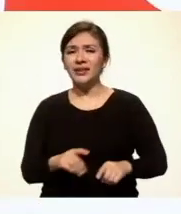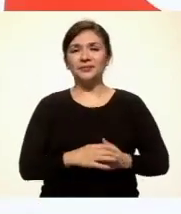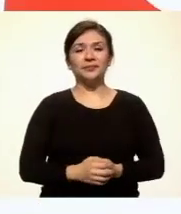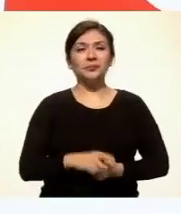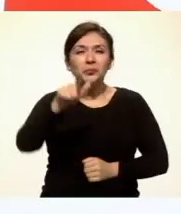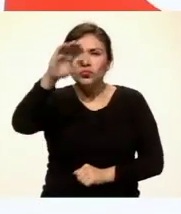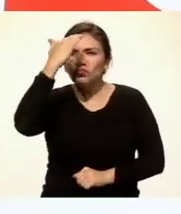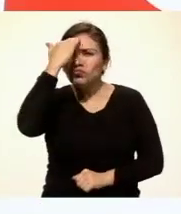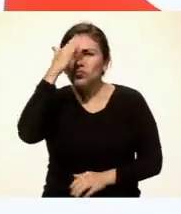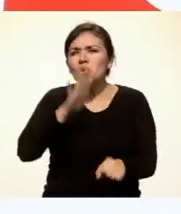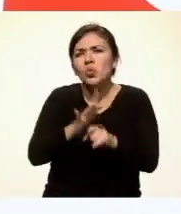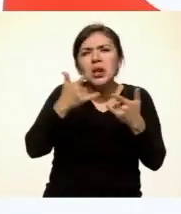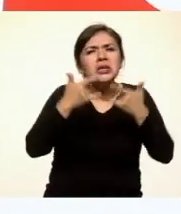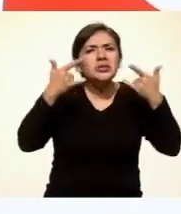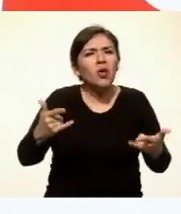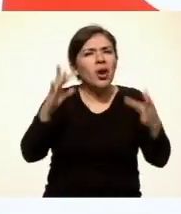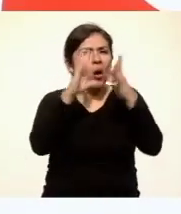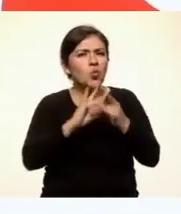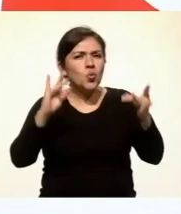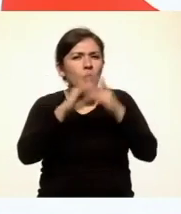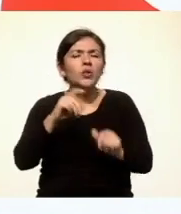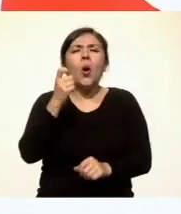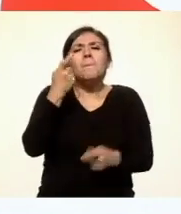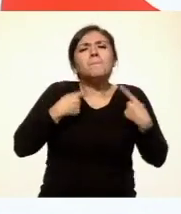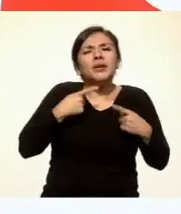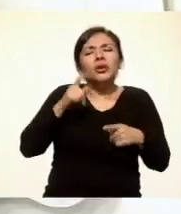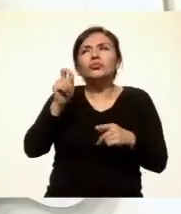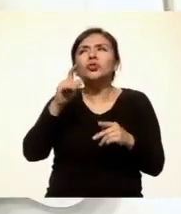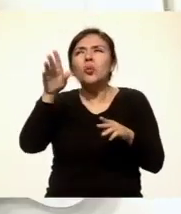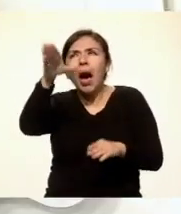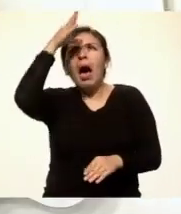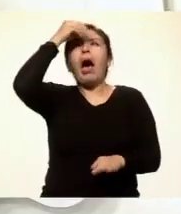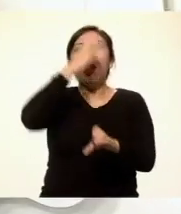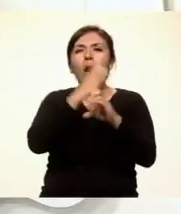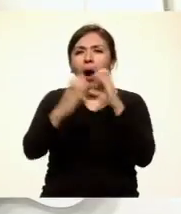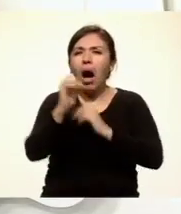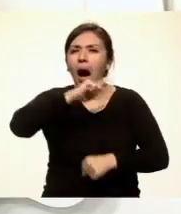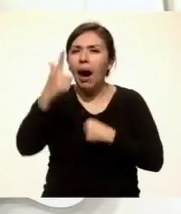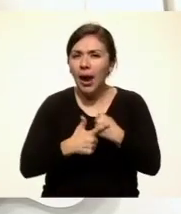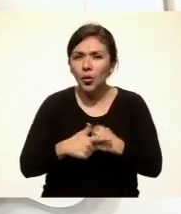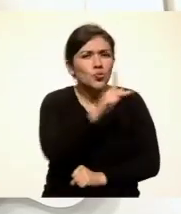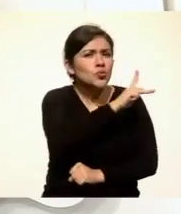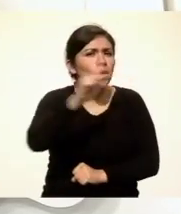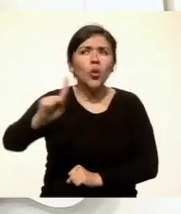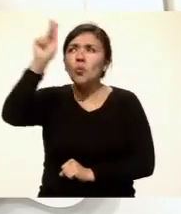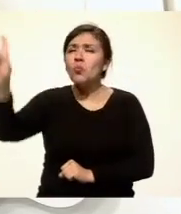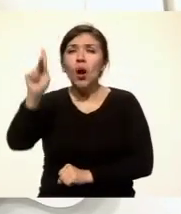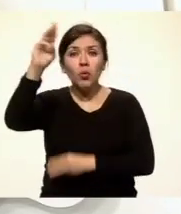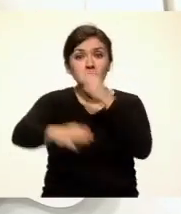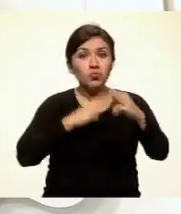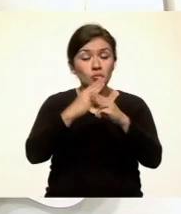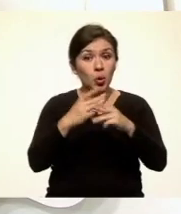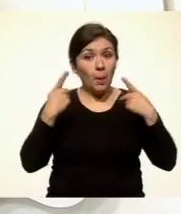¿Conoces alguna leyenda o cuento que te haya enseñado algo? En todos los pueblos del mundo, los